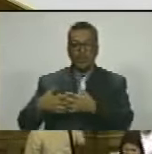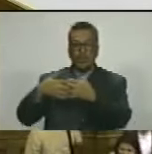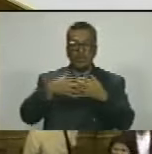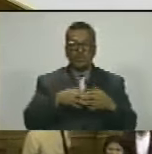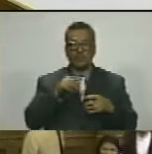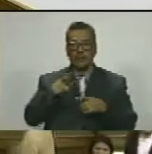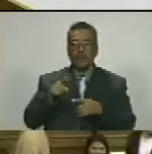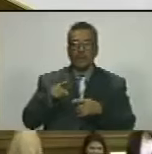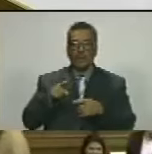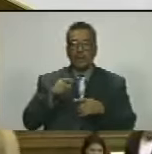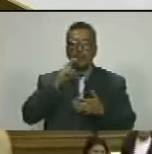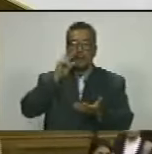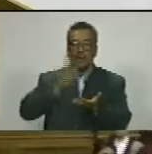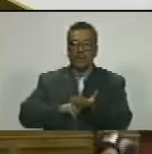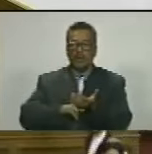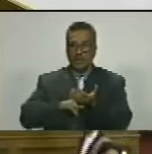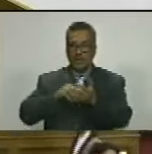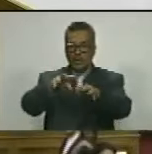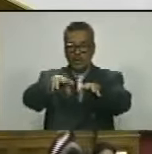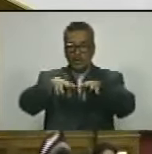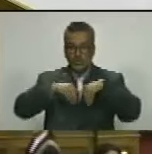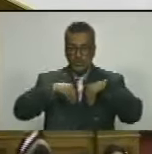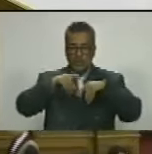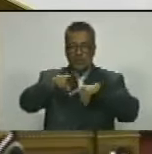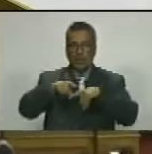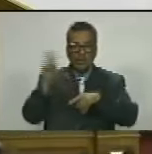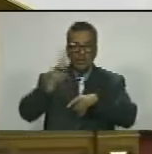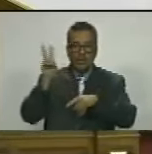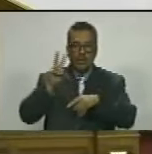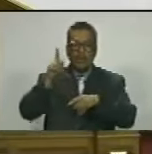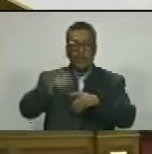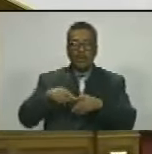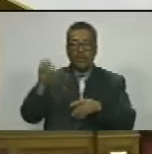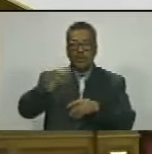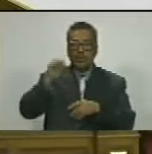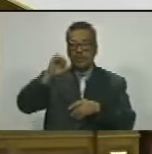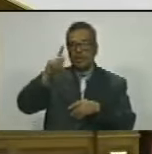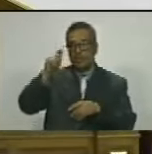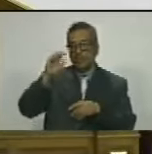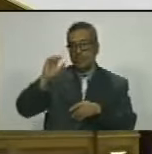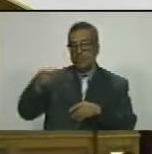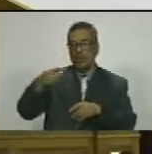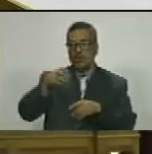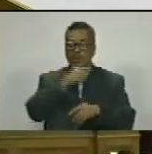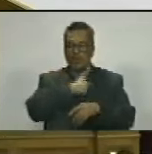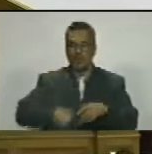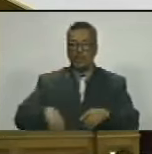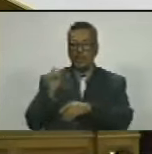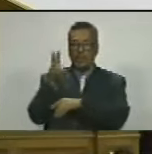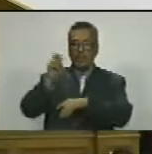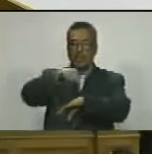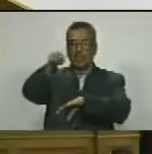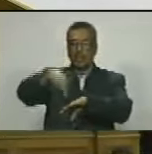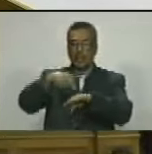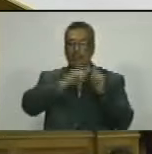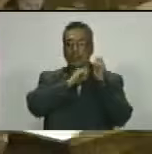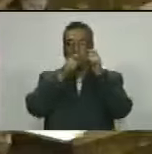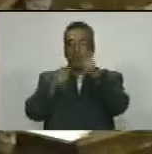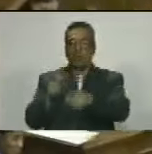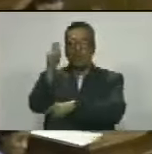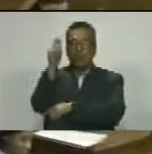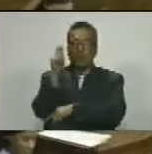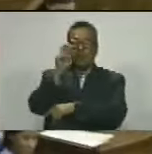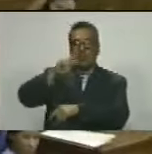que confirmó el embargo de la empresa venezolana Citgo ante esto el presidente de la asamblea nacional designó al